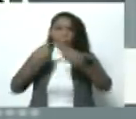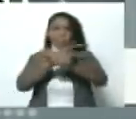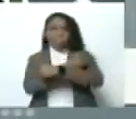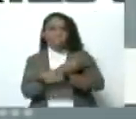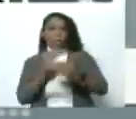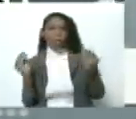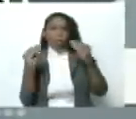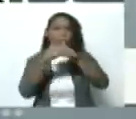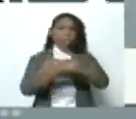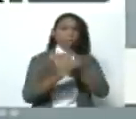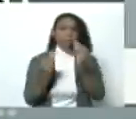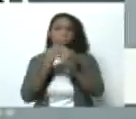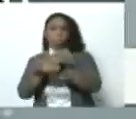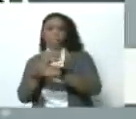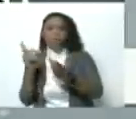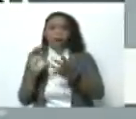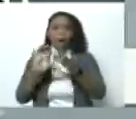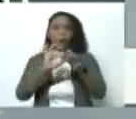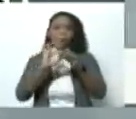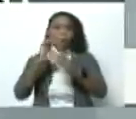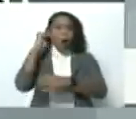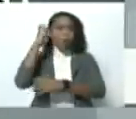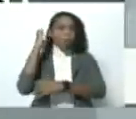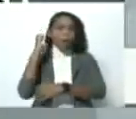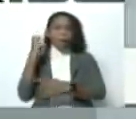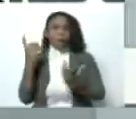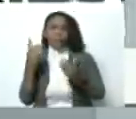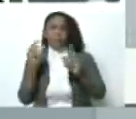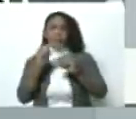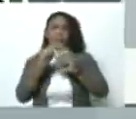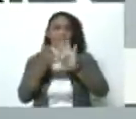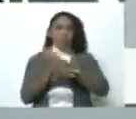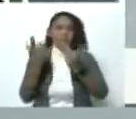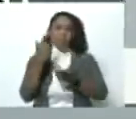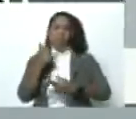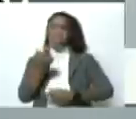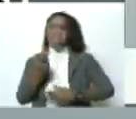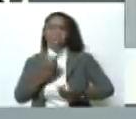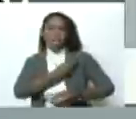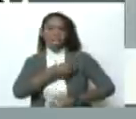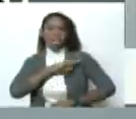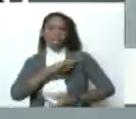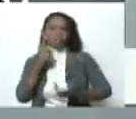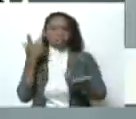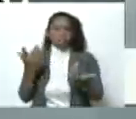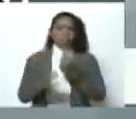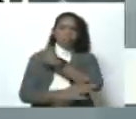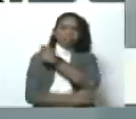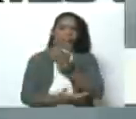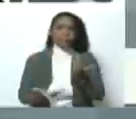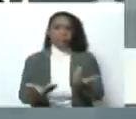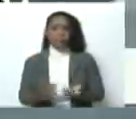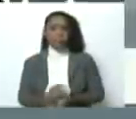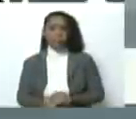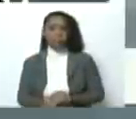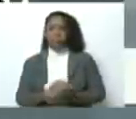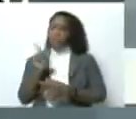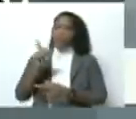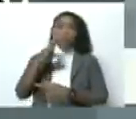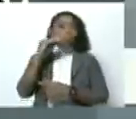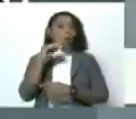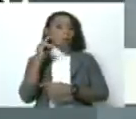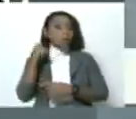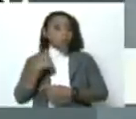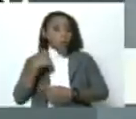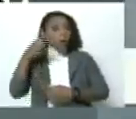parte de la Unión Europea respecto de un fraude. No, pero es que ellos no hablan de... Bueno, de lo que parte que yo